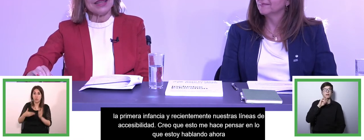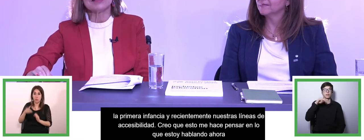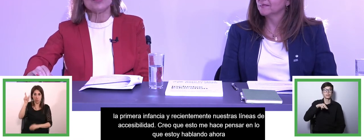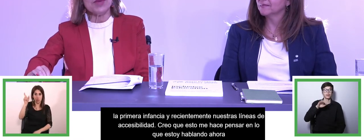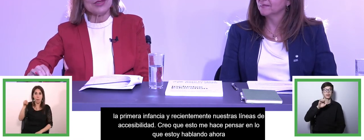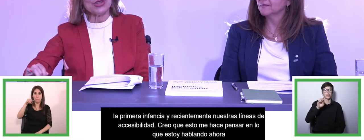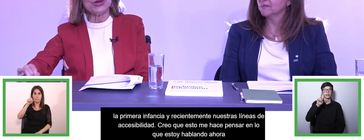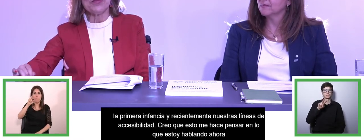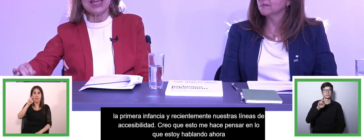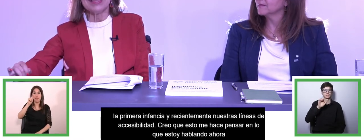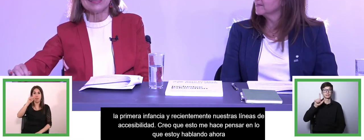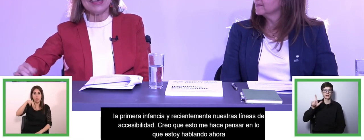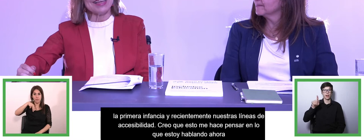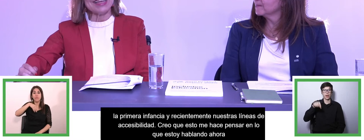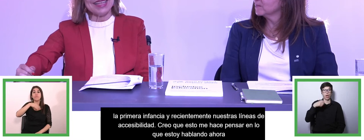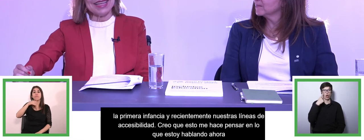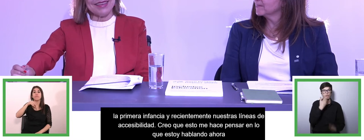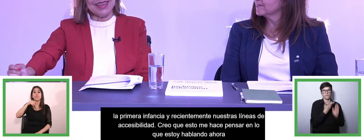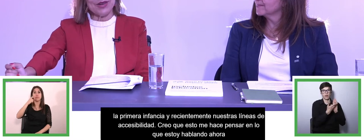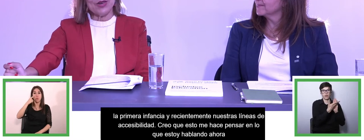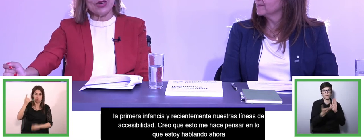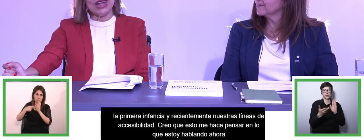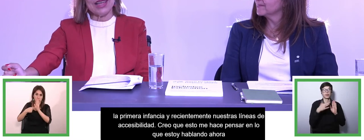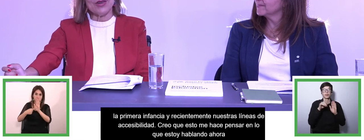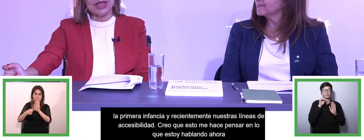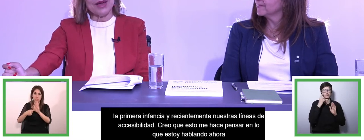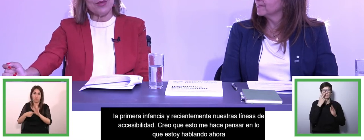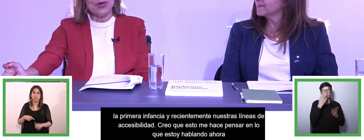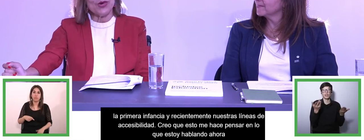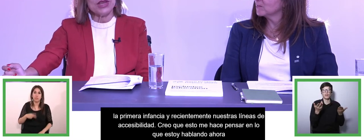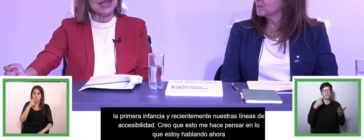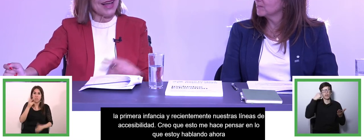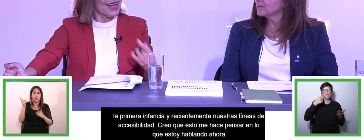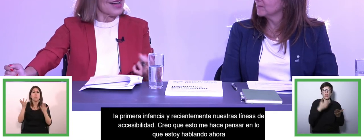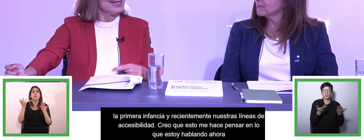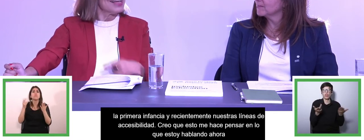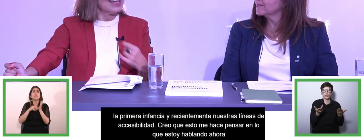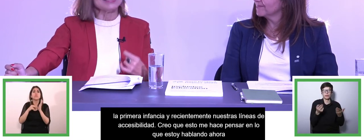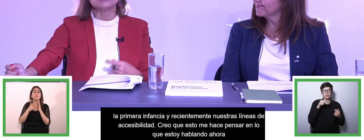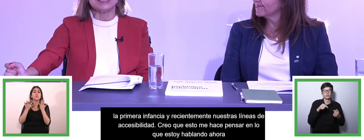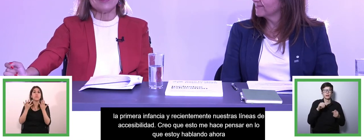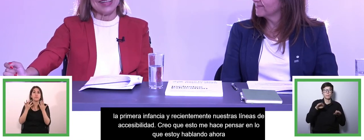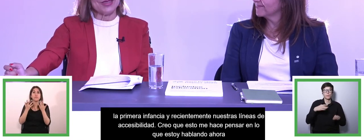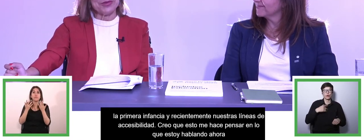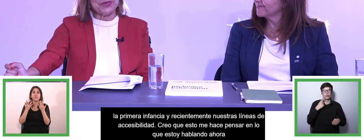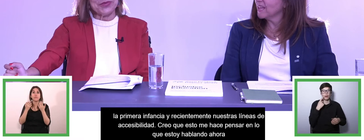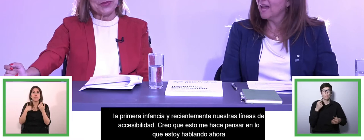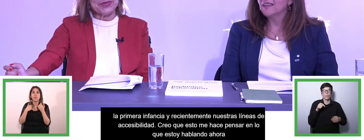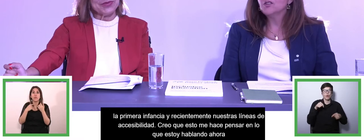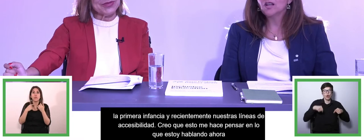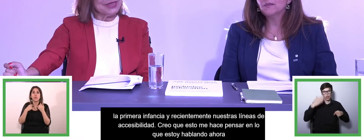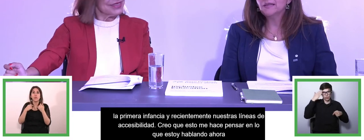en este momento que tienen que ver con lo que estamos hoy acá celebrando.